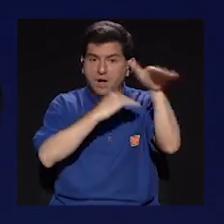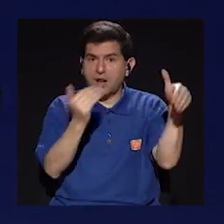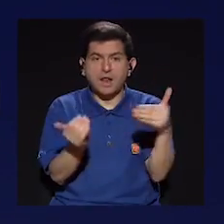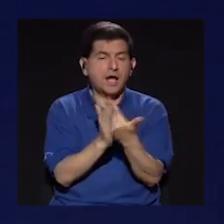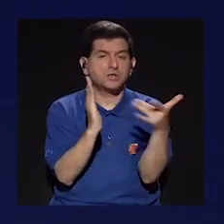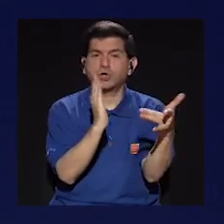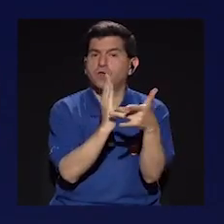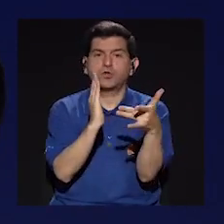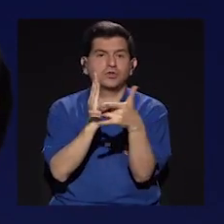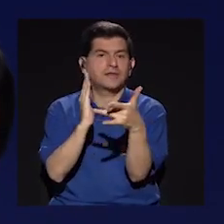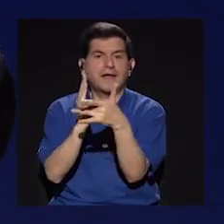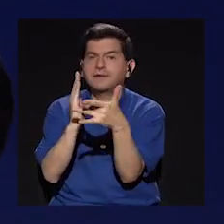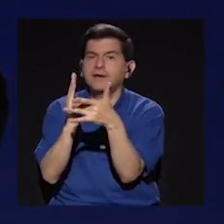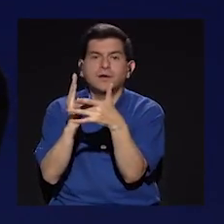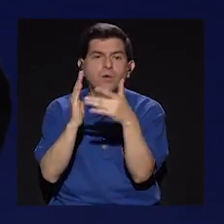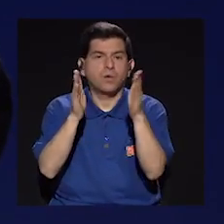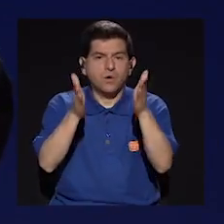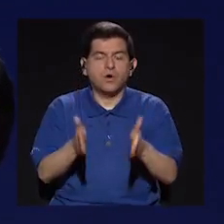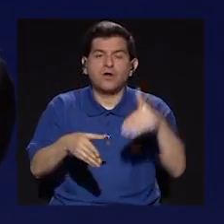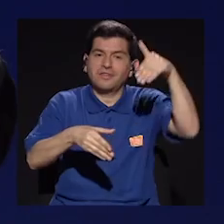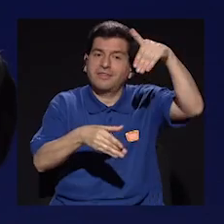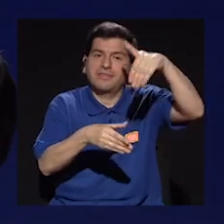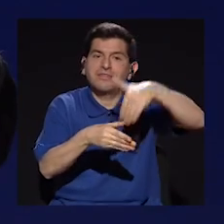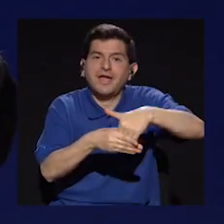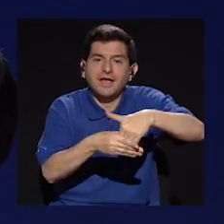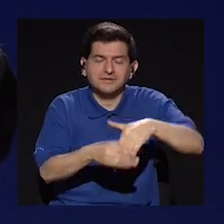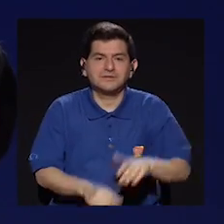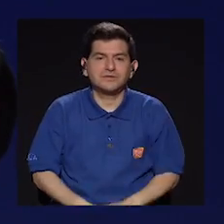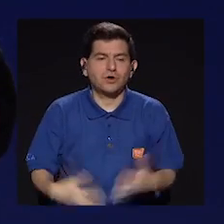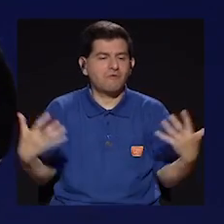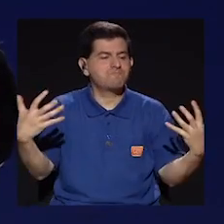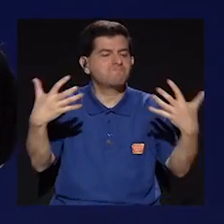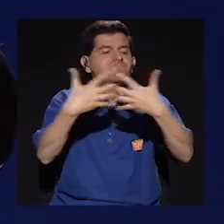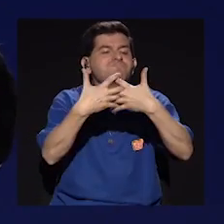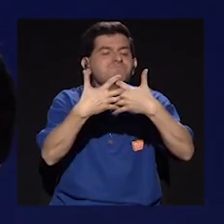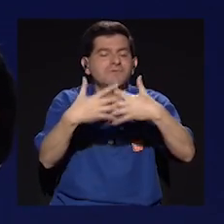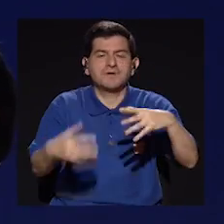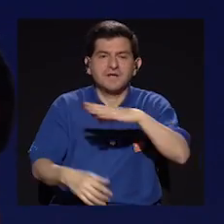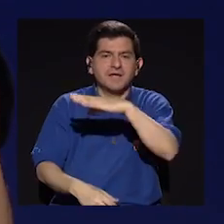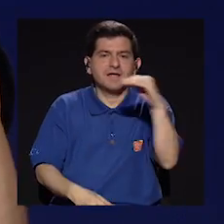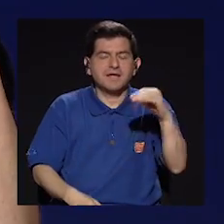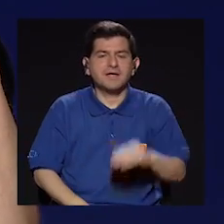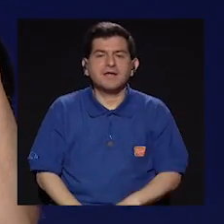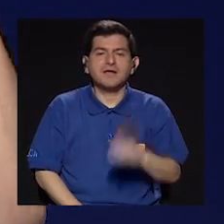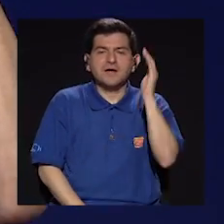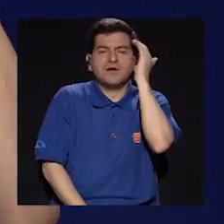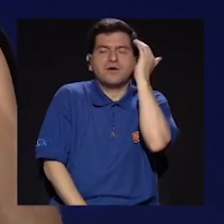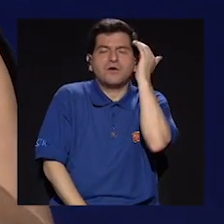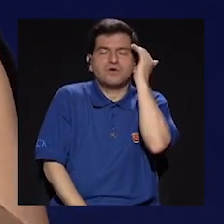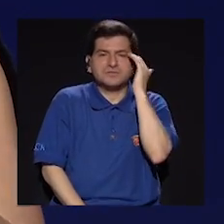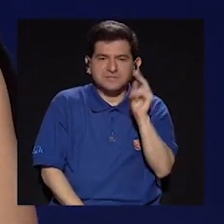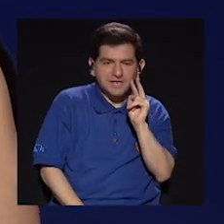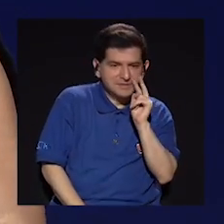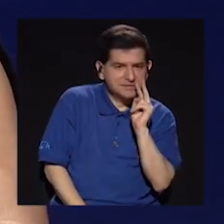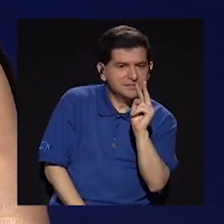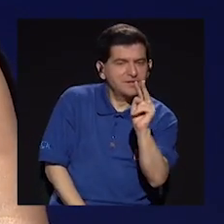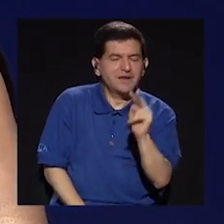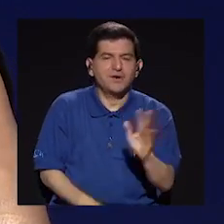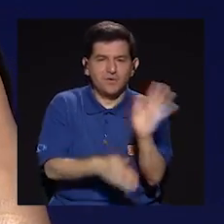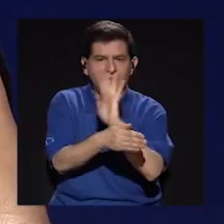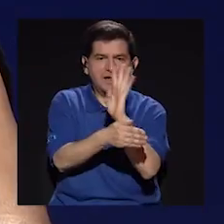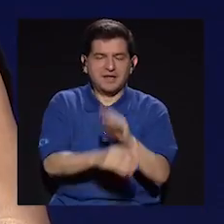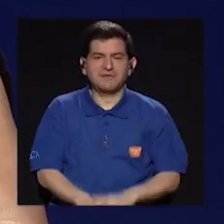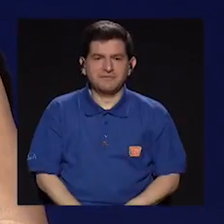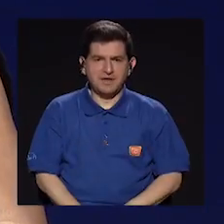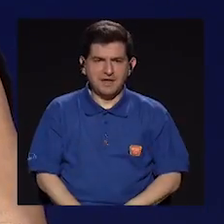como cualquier otro técnico, digamos, dentro de la coherencia y la conciencia de la mirada de la